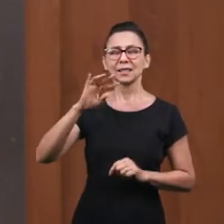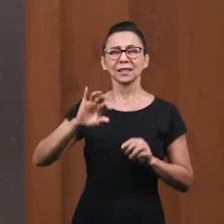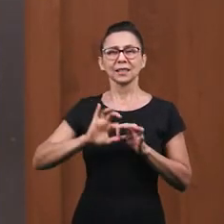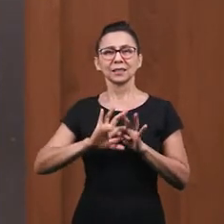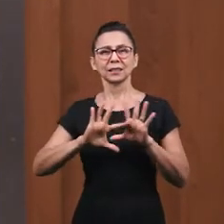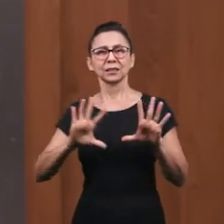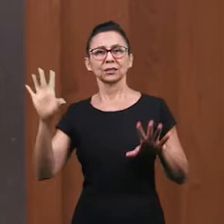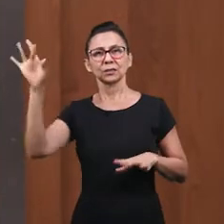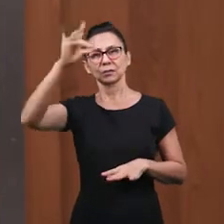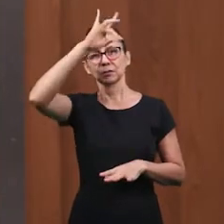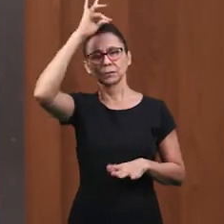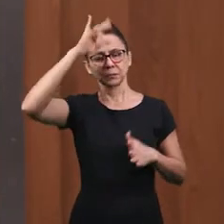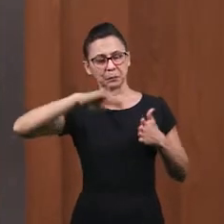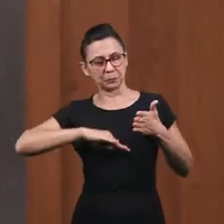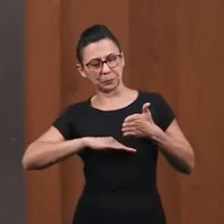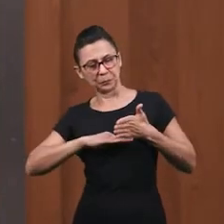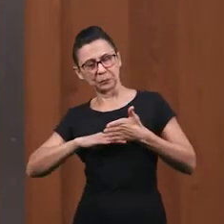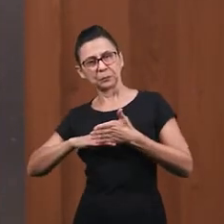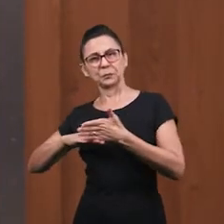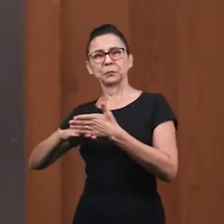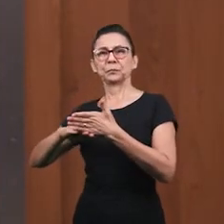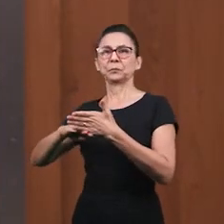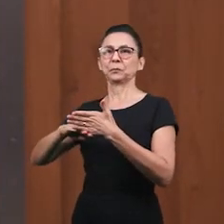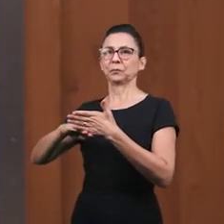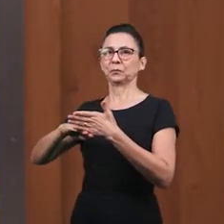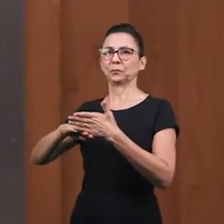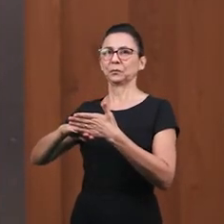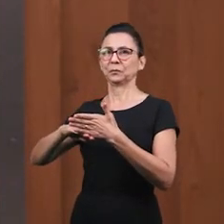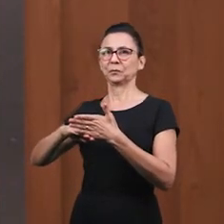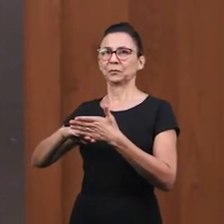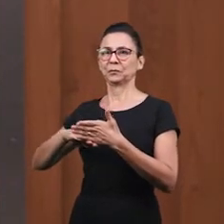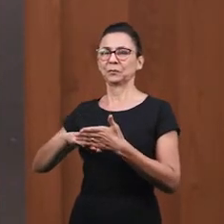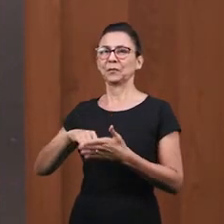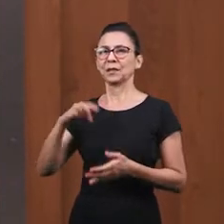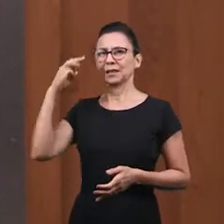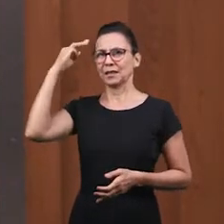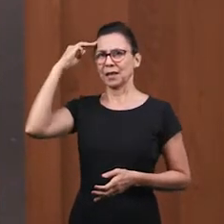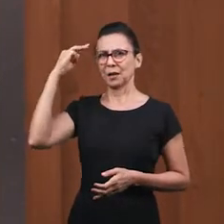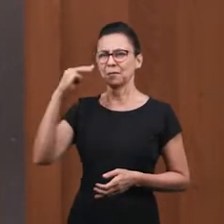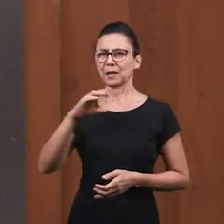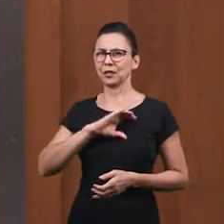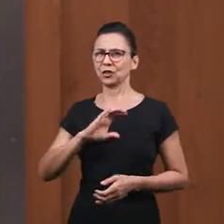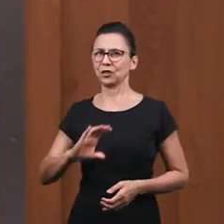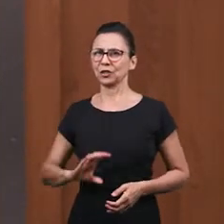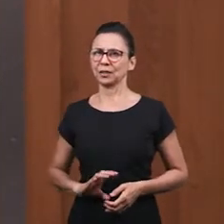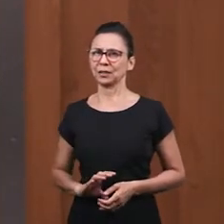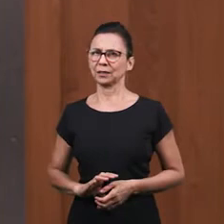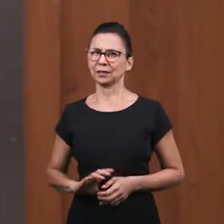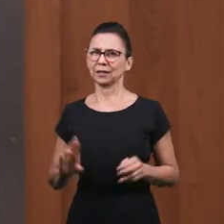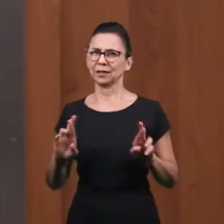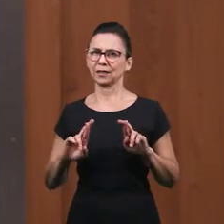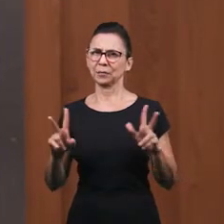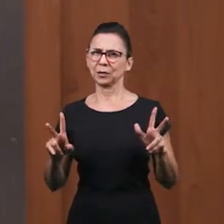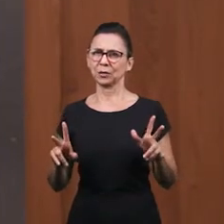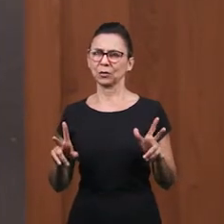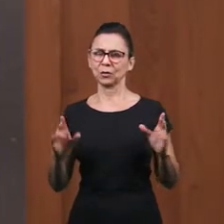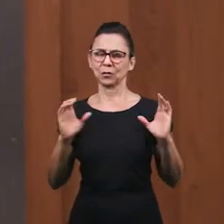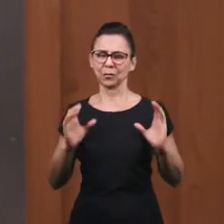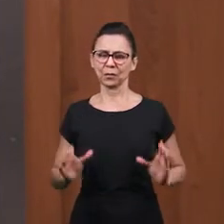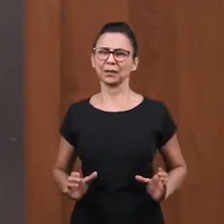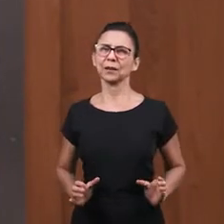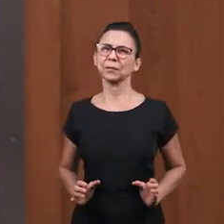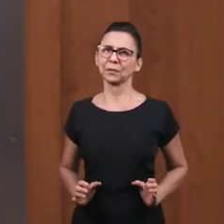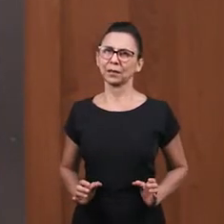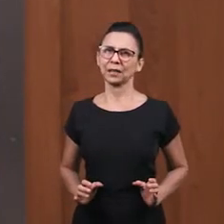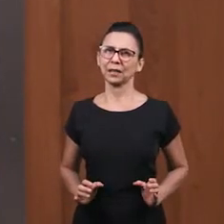voluntad Del Señor Y hacer Actuar De acuerdo a eso Ser guiado Por el Espíritu Santo De Dios Y quien